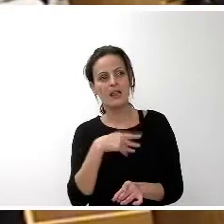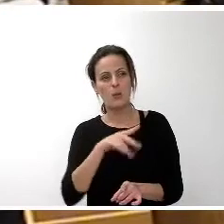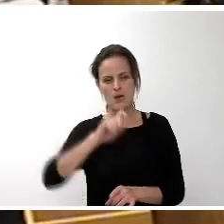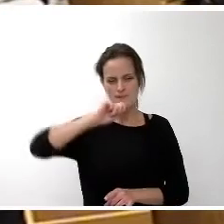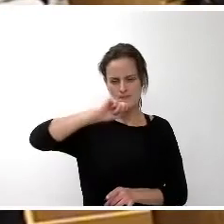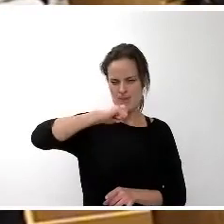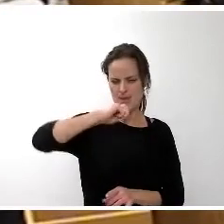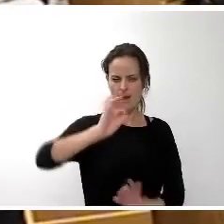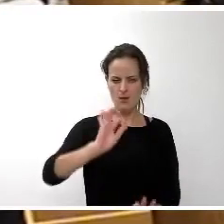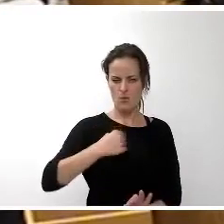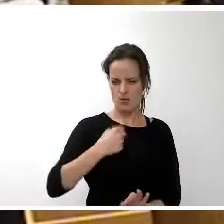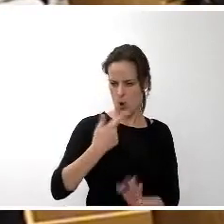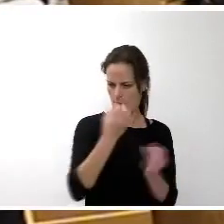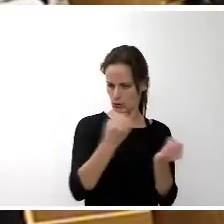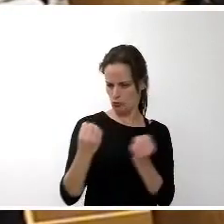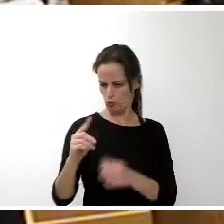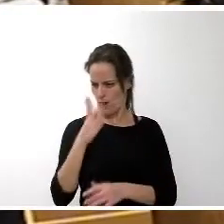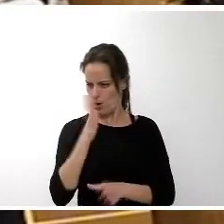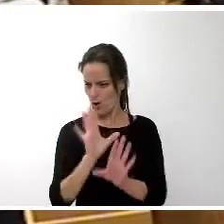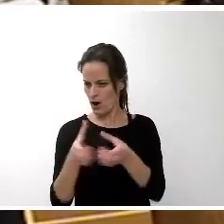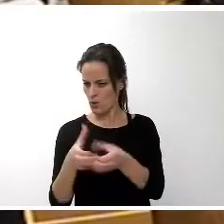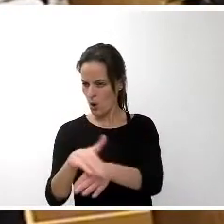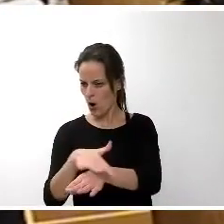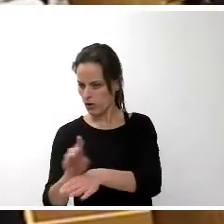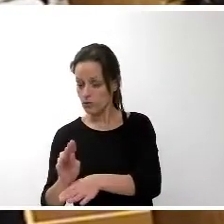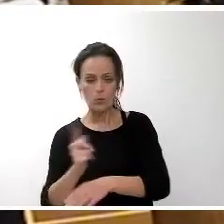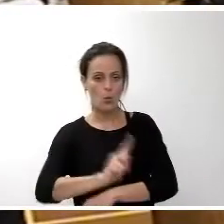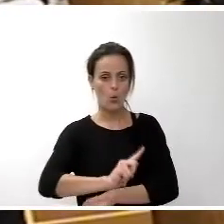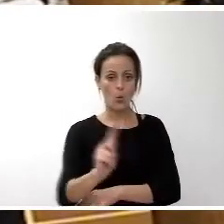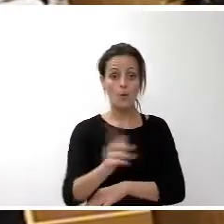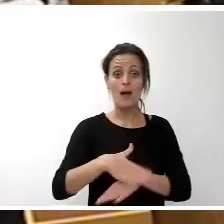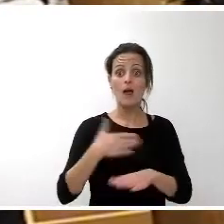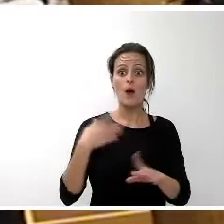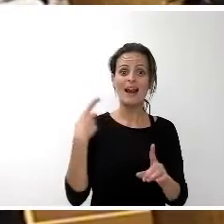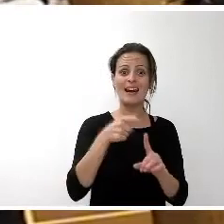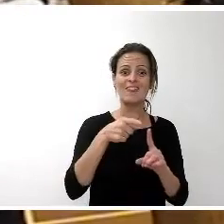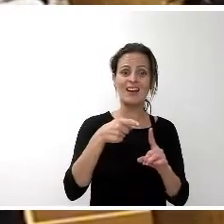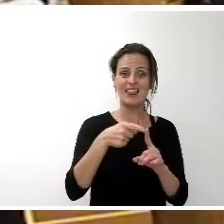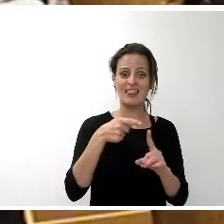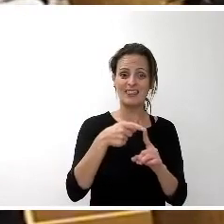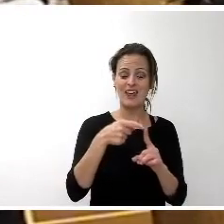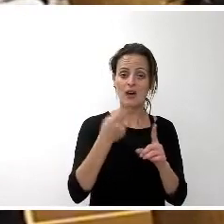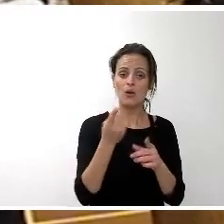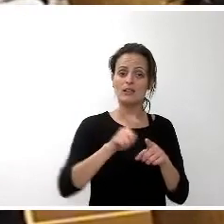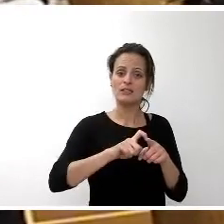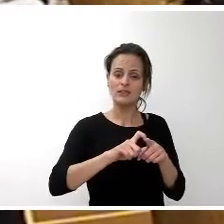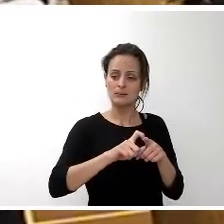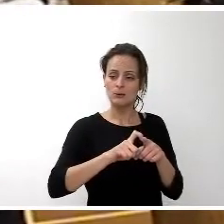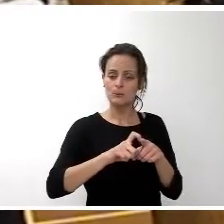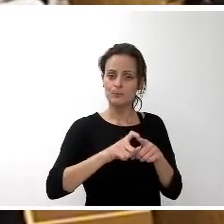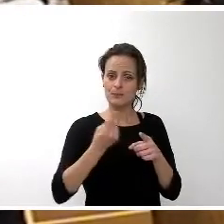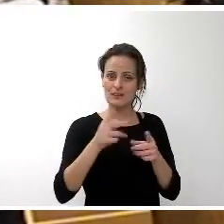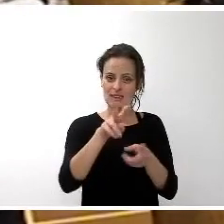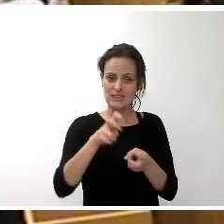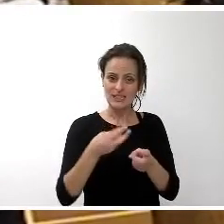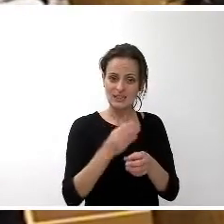institucional o algo así sino porque la referencia para el tipo de decisión política que tiene que ver con las retribuciones por cierto también planteamos que esa